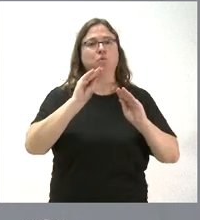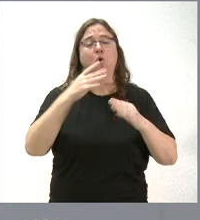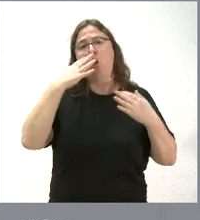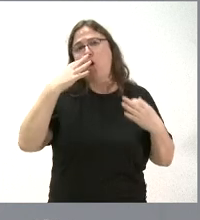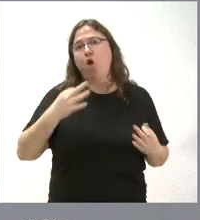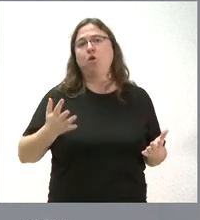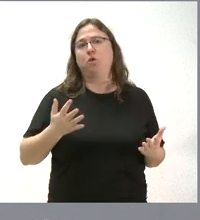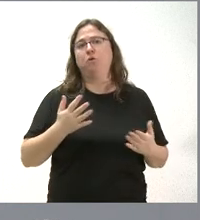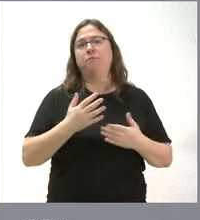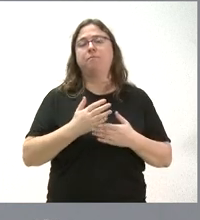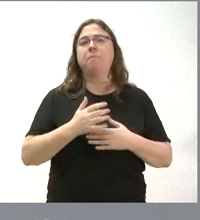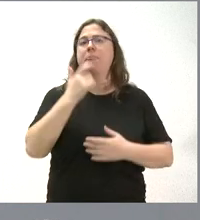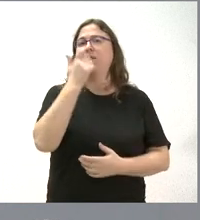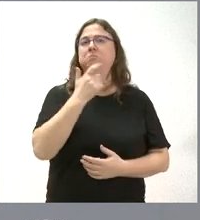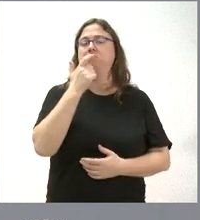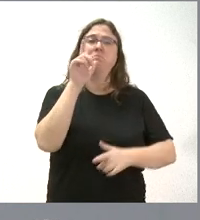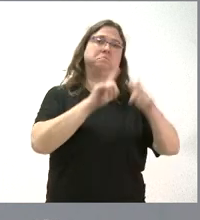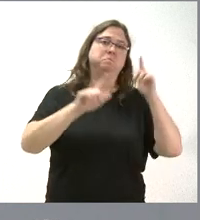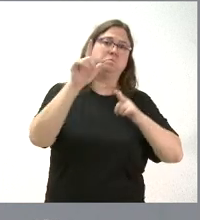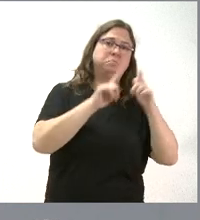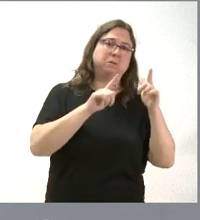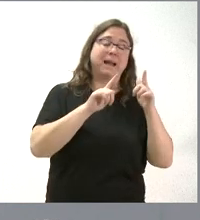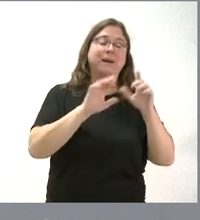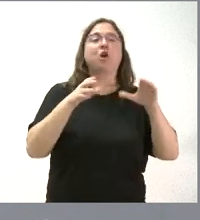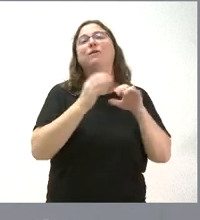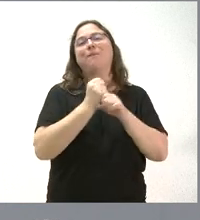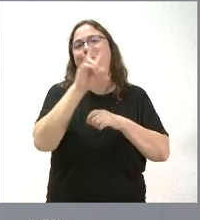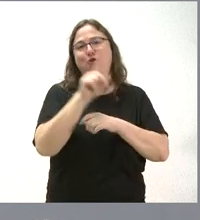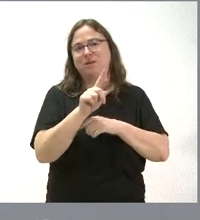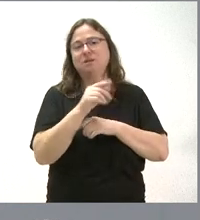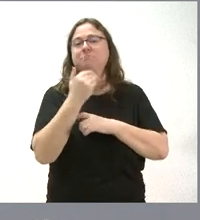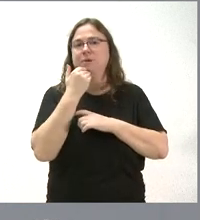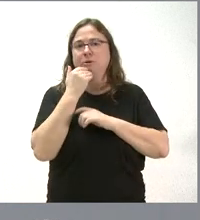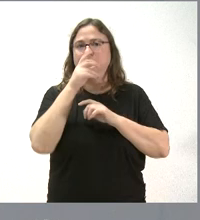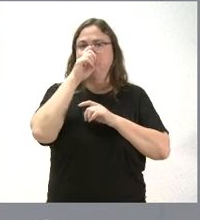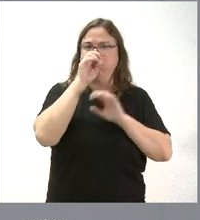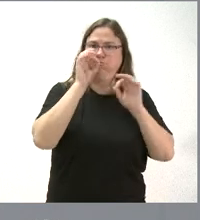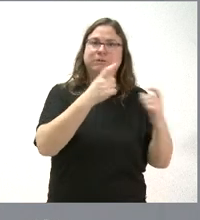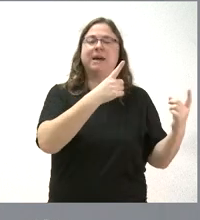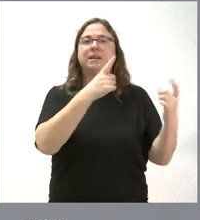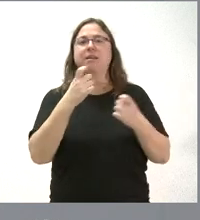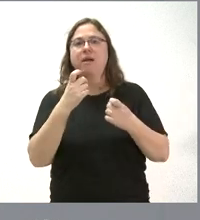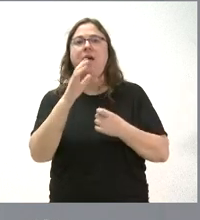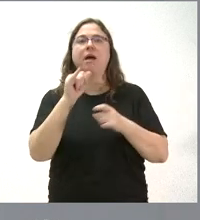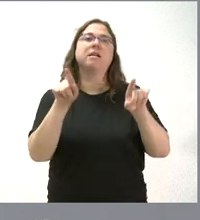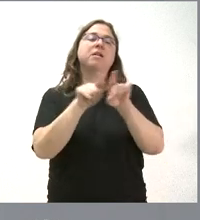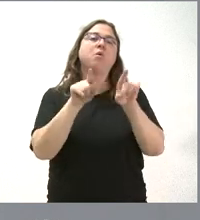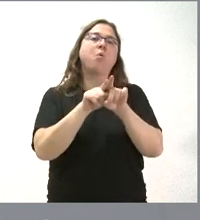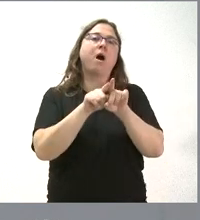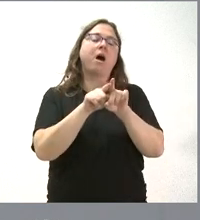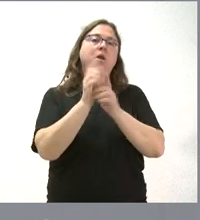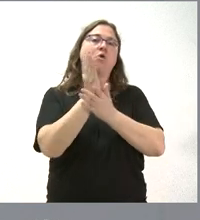lógicamente durante el viaje, que no era una reunión de trabajo como tal, pero sí que volvió a recordar las necesidades que tenemos como comunidad autónoma